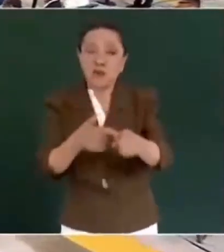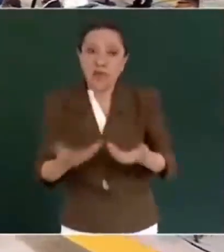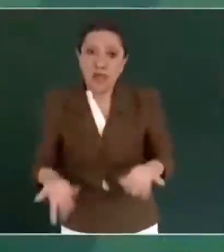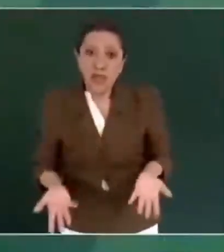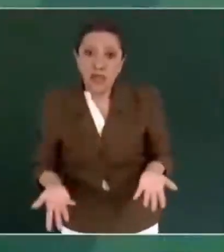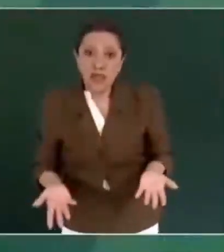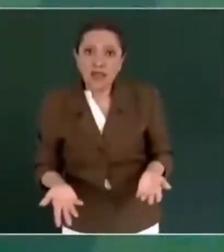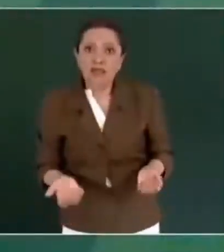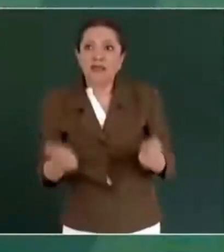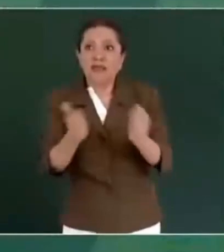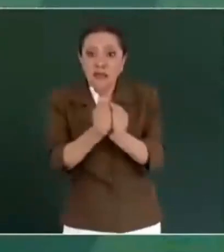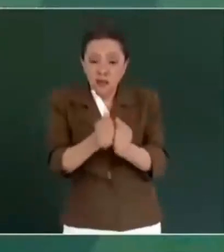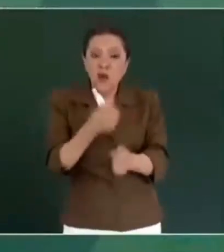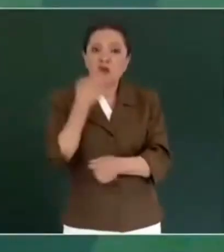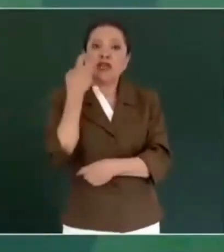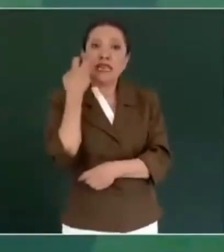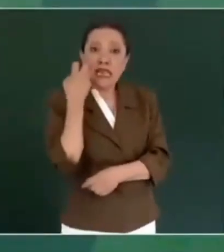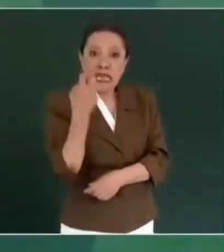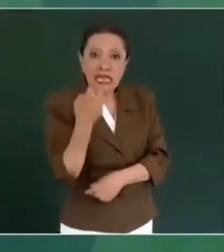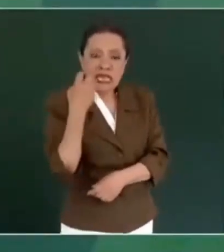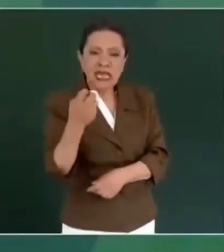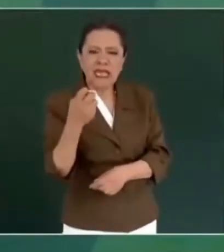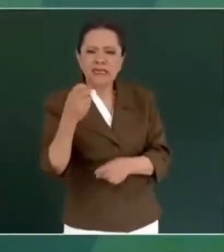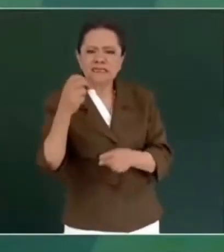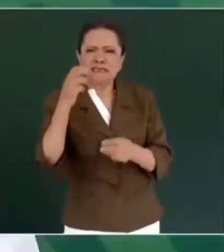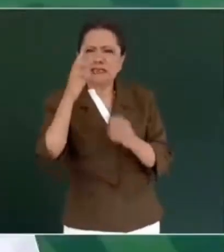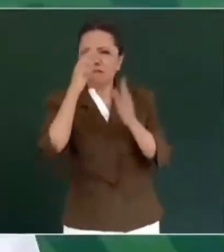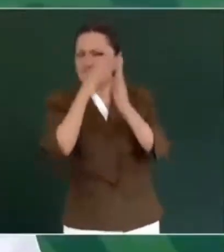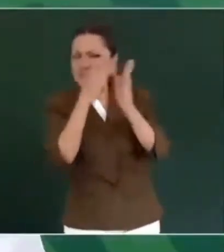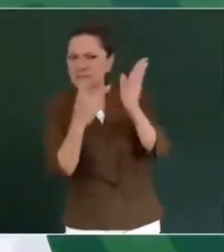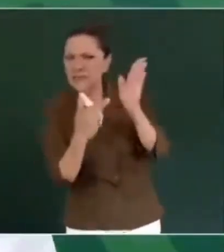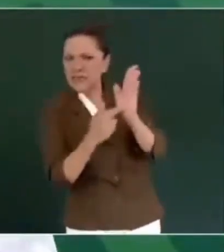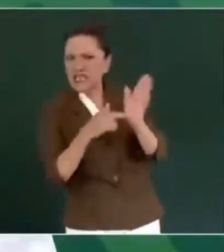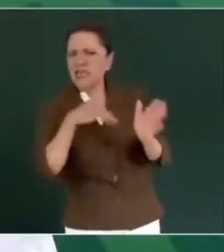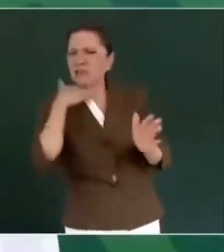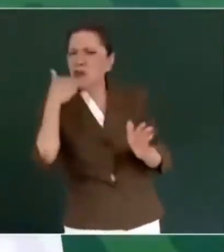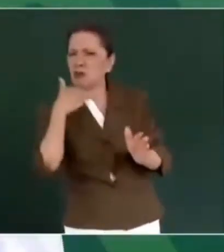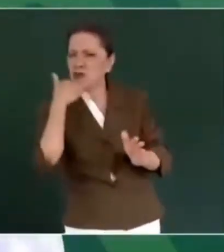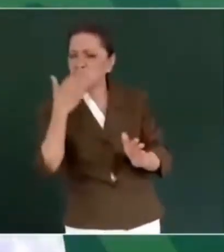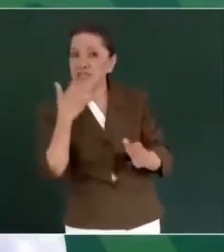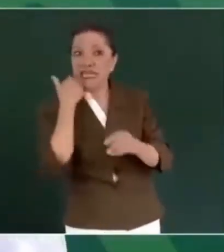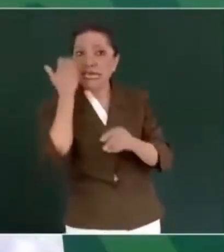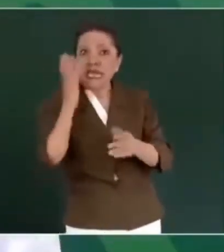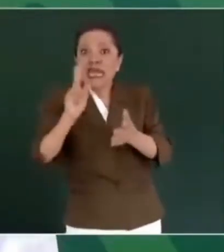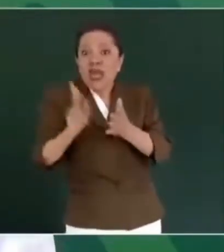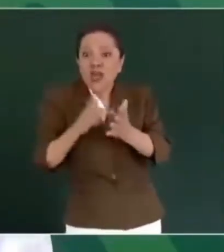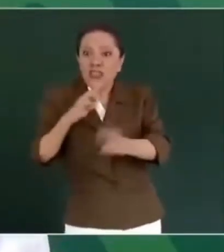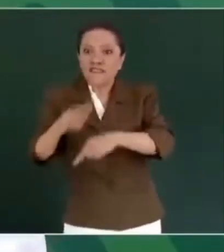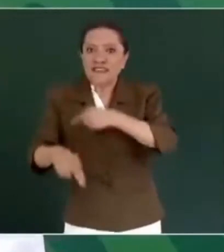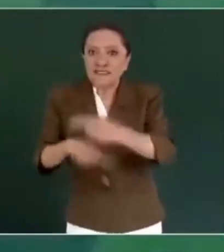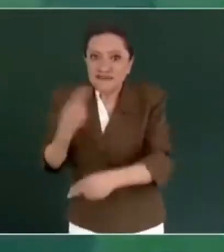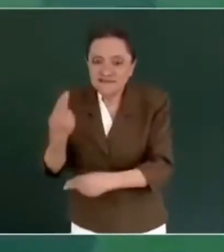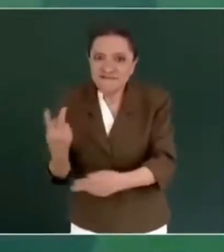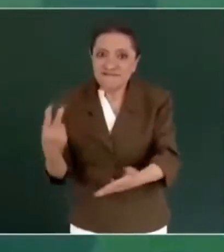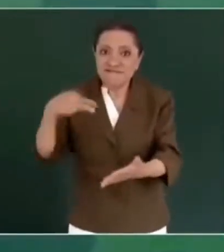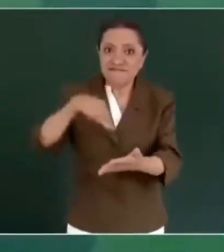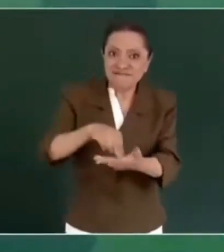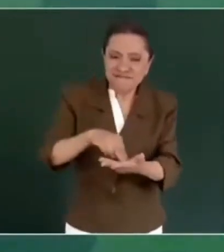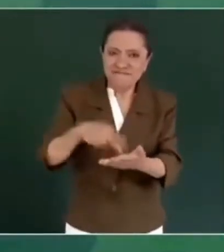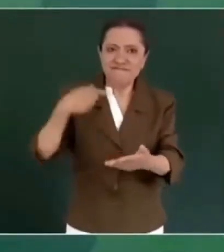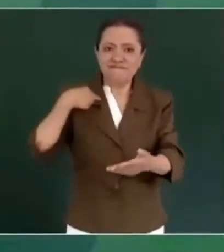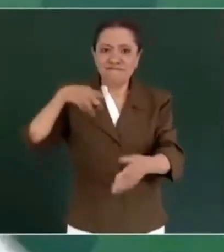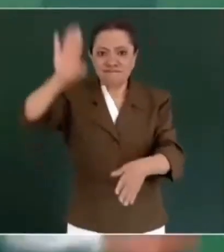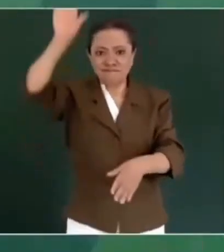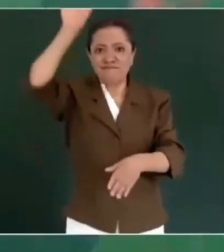con ese régimen de corrupción y quieren regresar por sus fueros.